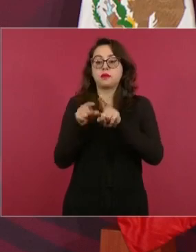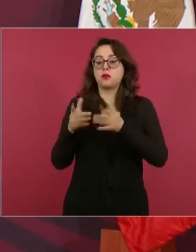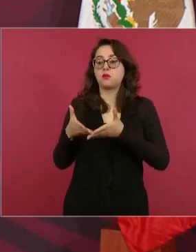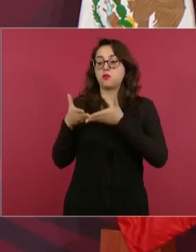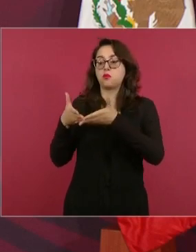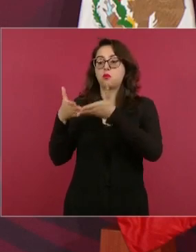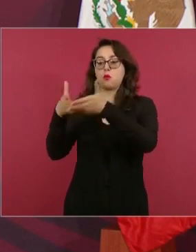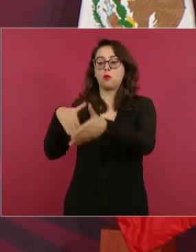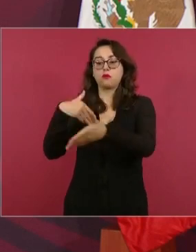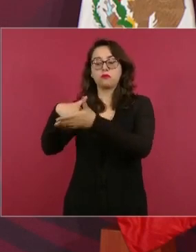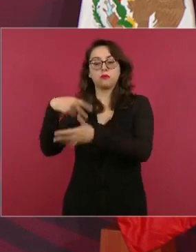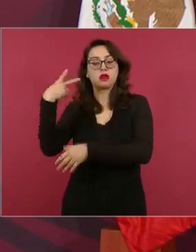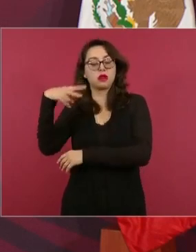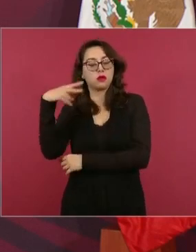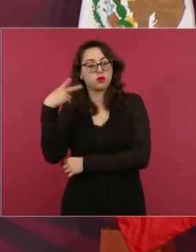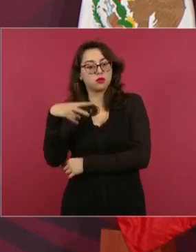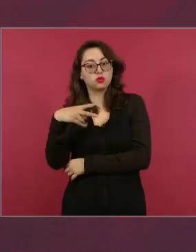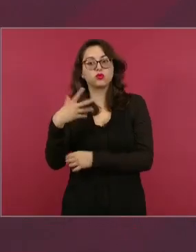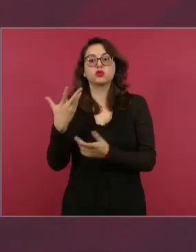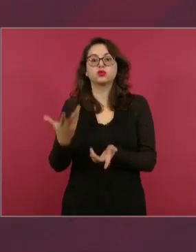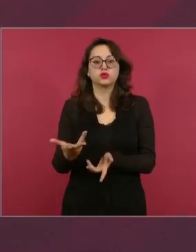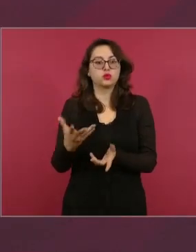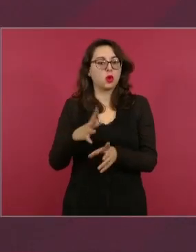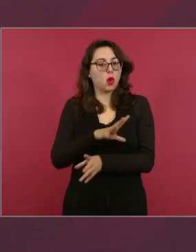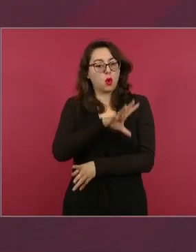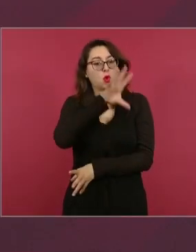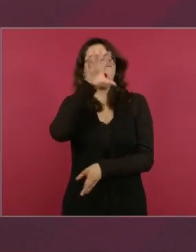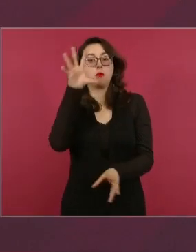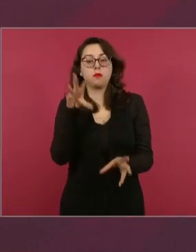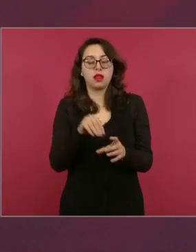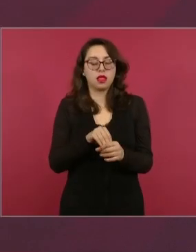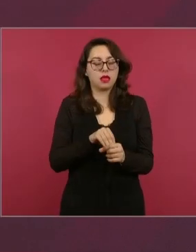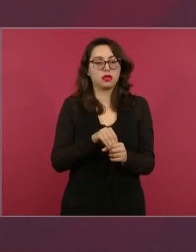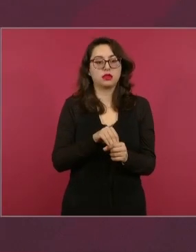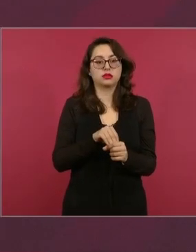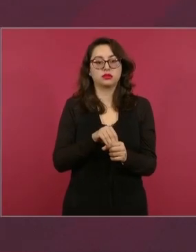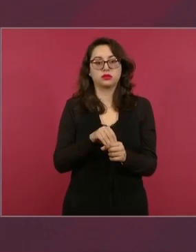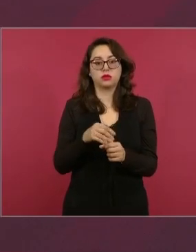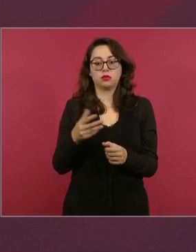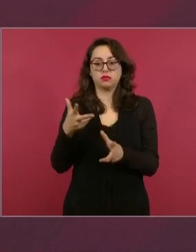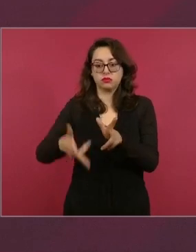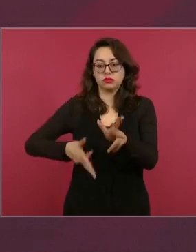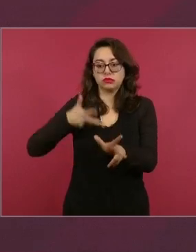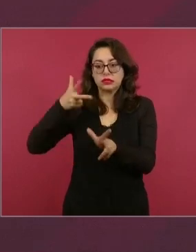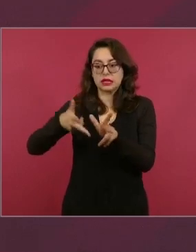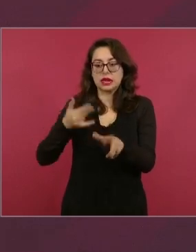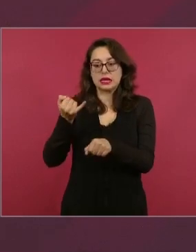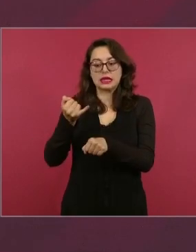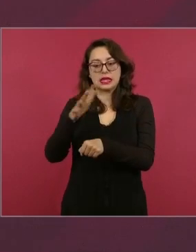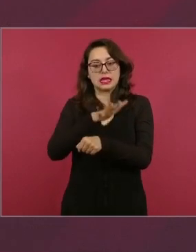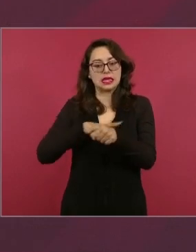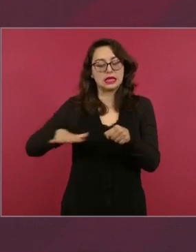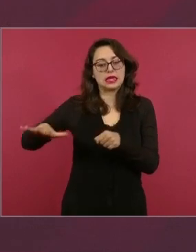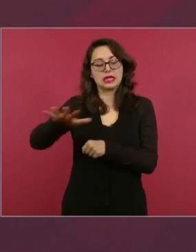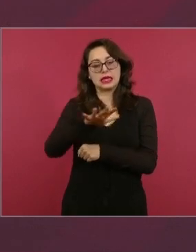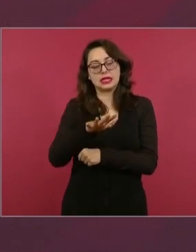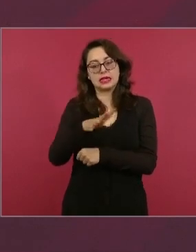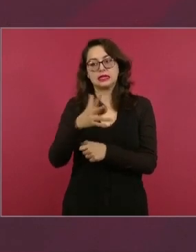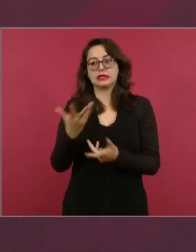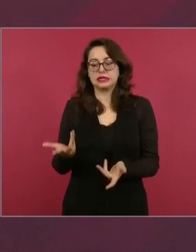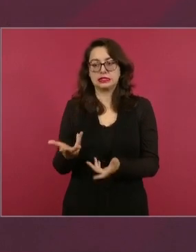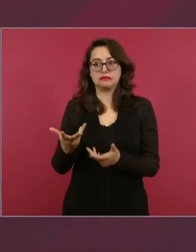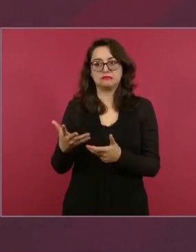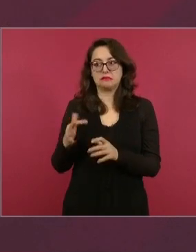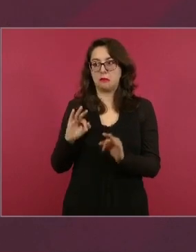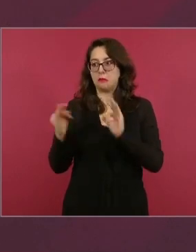Cuatracualcos y toda la recuperación del Istmo que fue